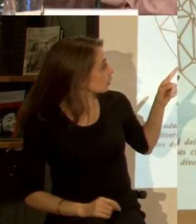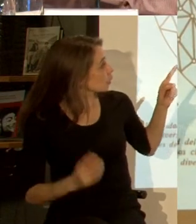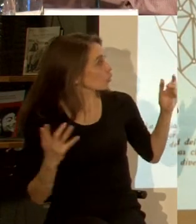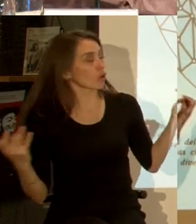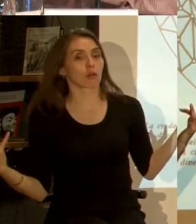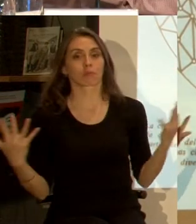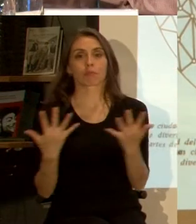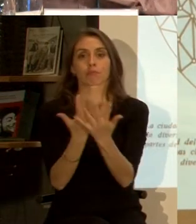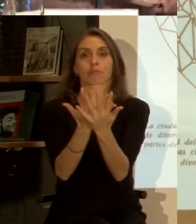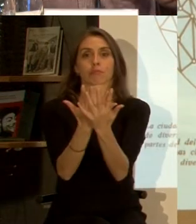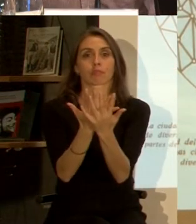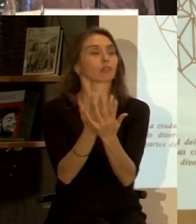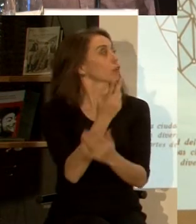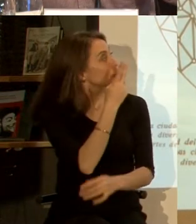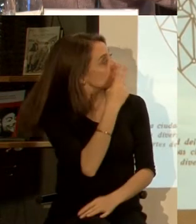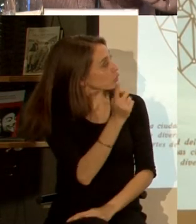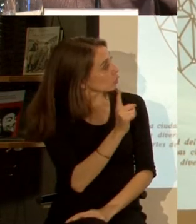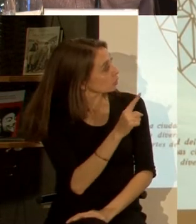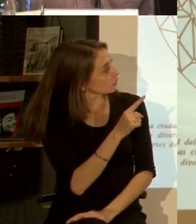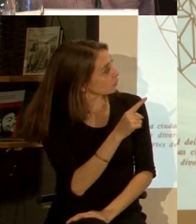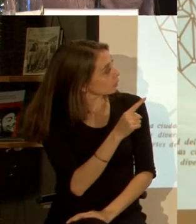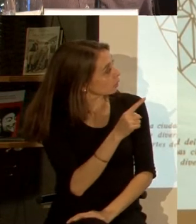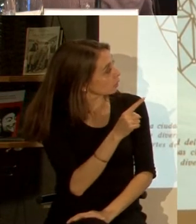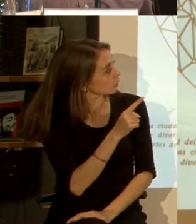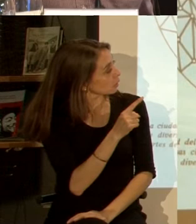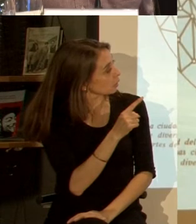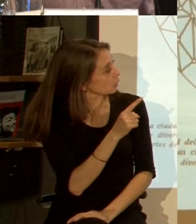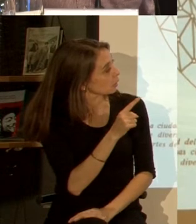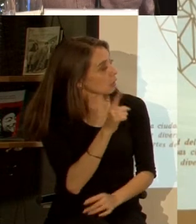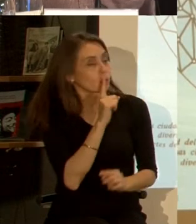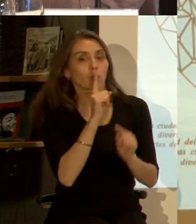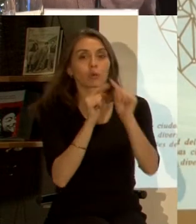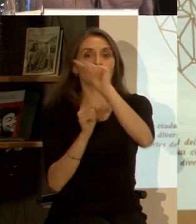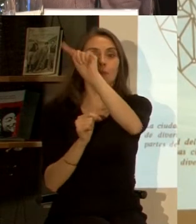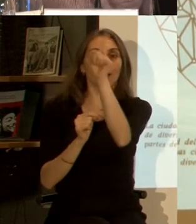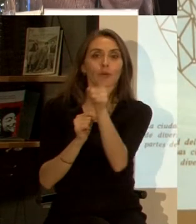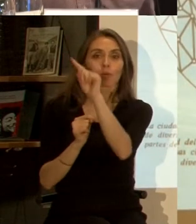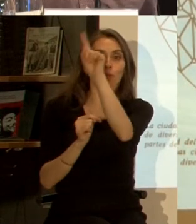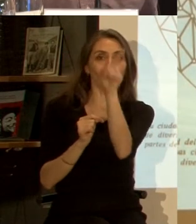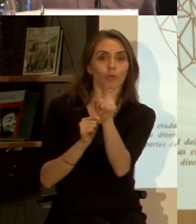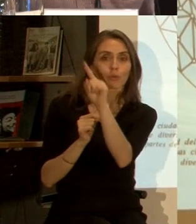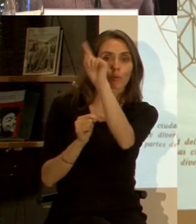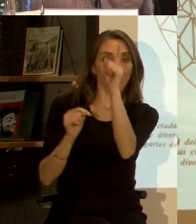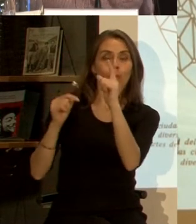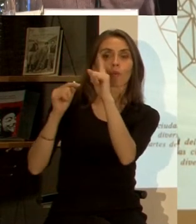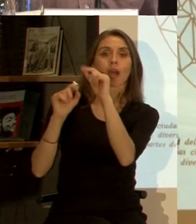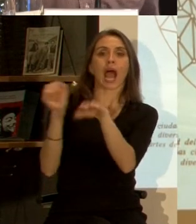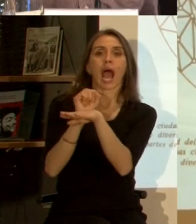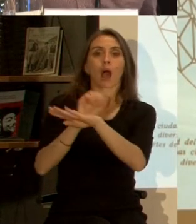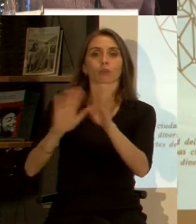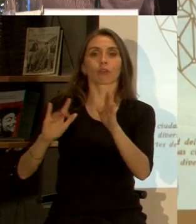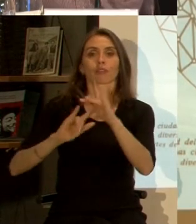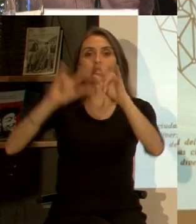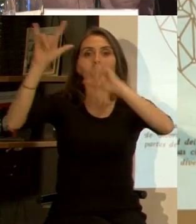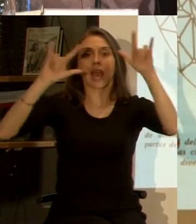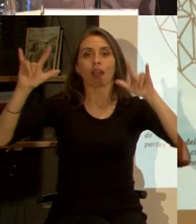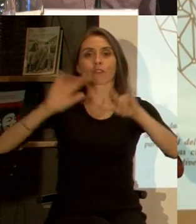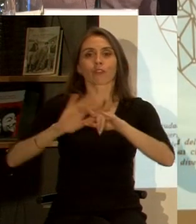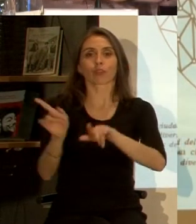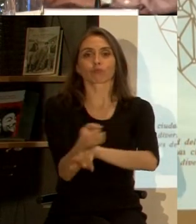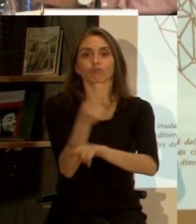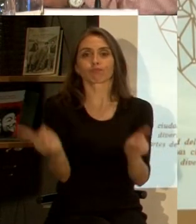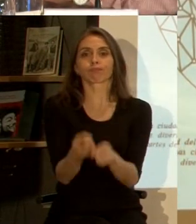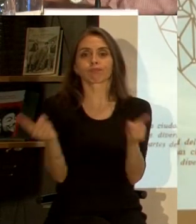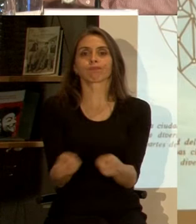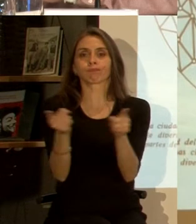terminar con él no se alcanza a ver a lo mejor pero la última curva luego de la decadencia del automóvil y del avión a hélice y del avión